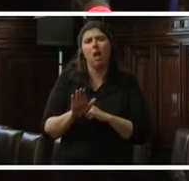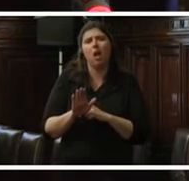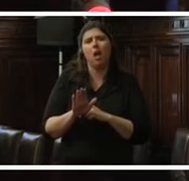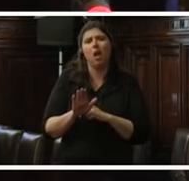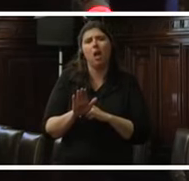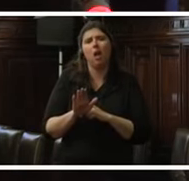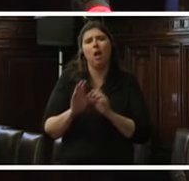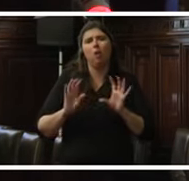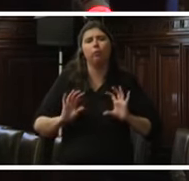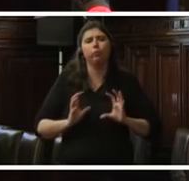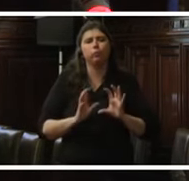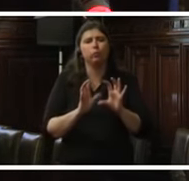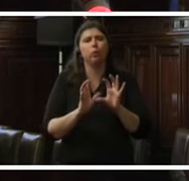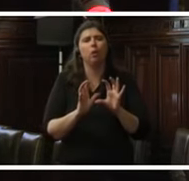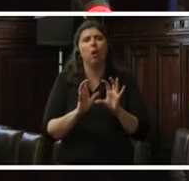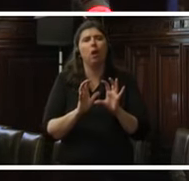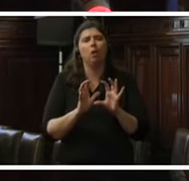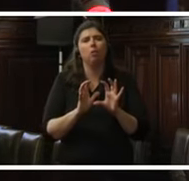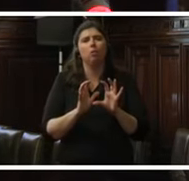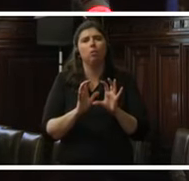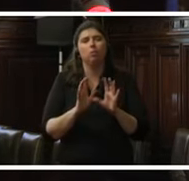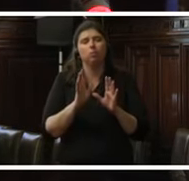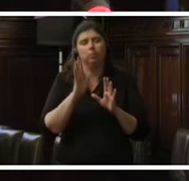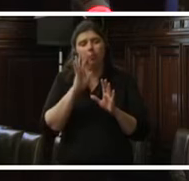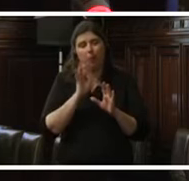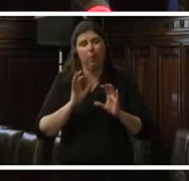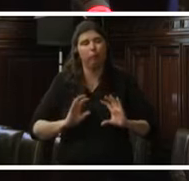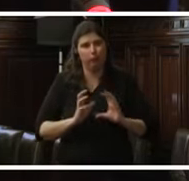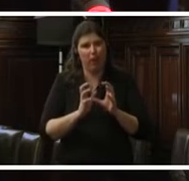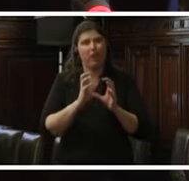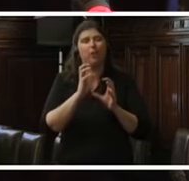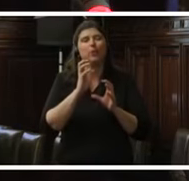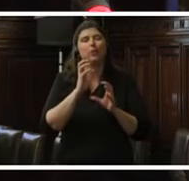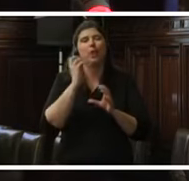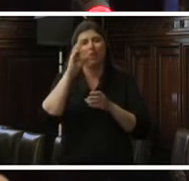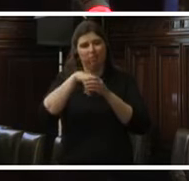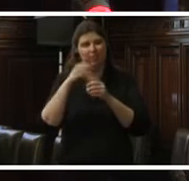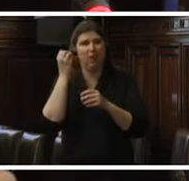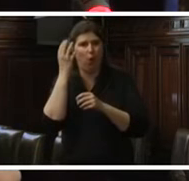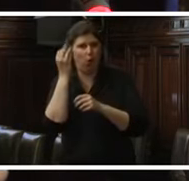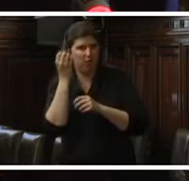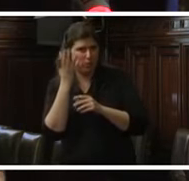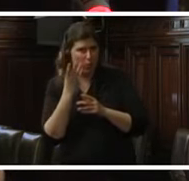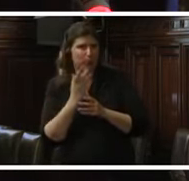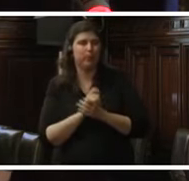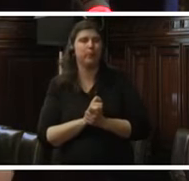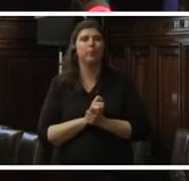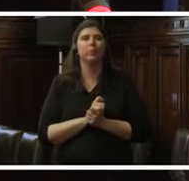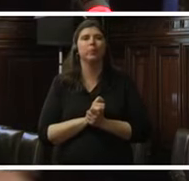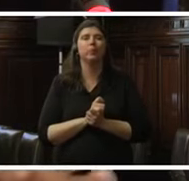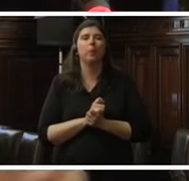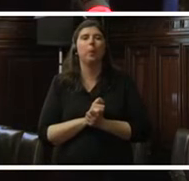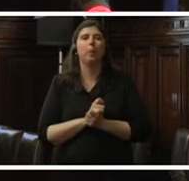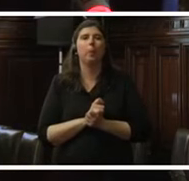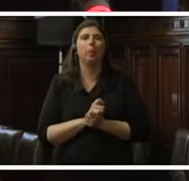de funcionarios, por parte de parlamentarios, de congresistas, de dirigir